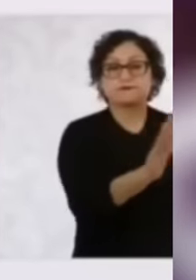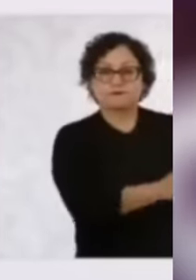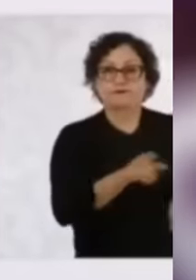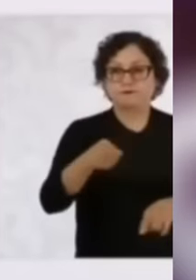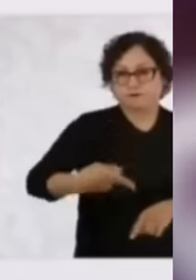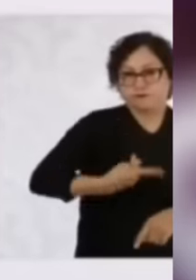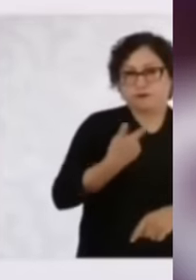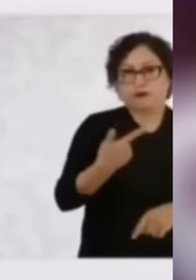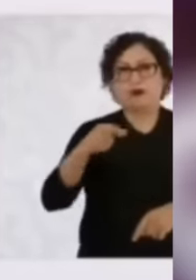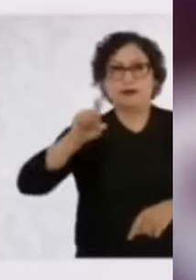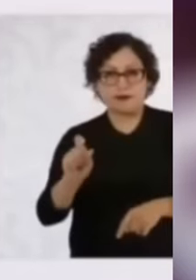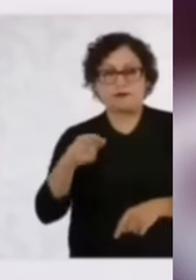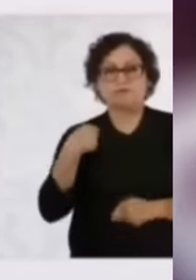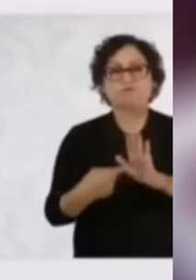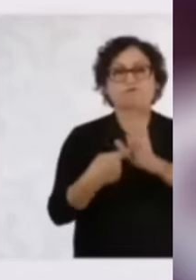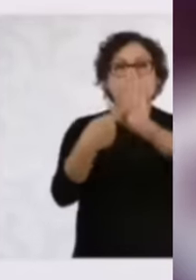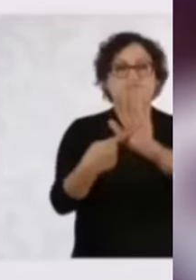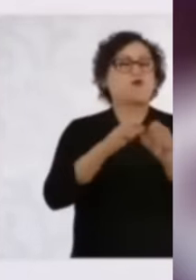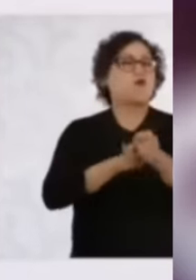principalmente el programa Sembrando Vida.